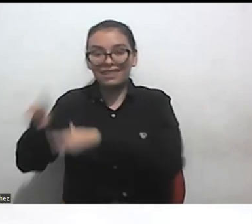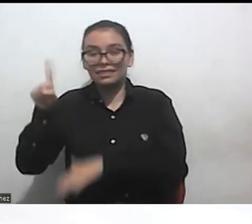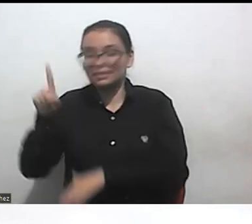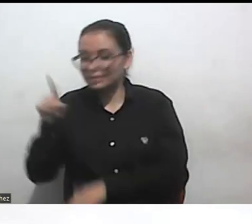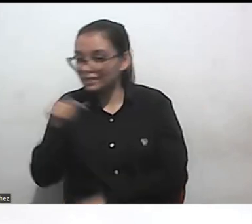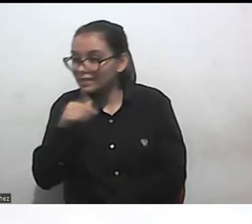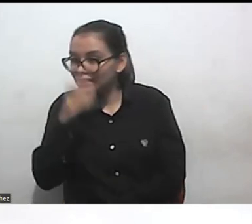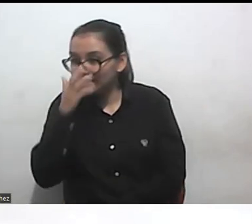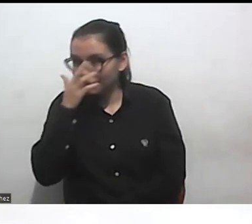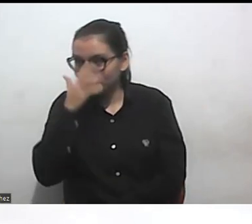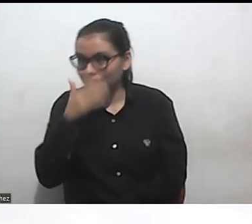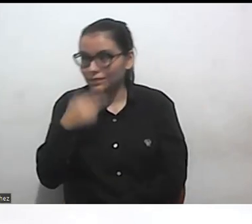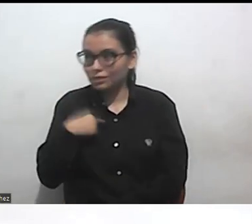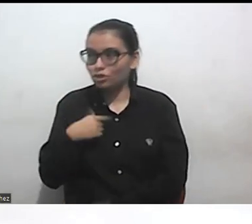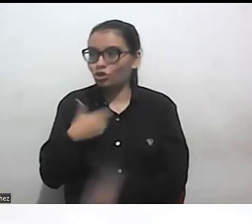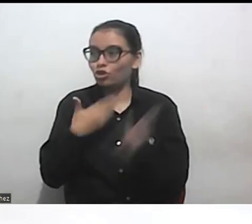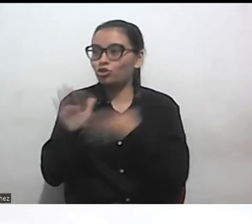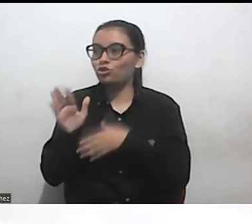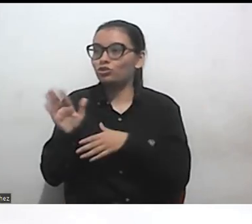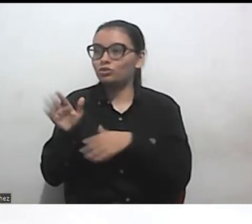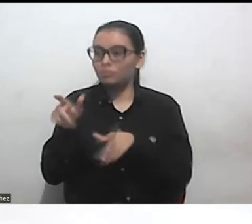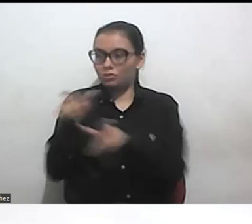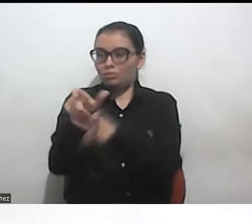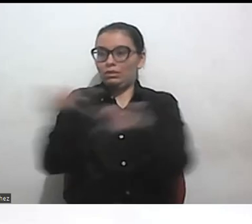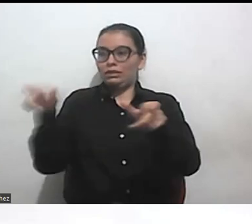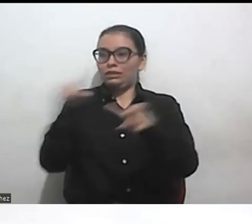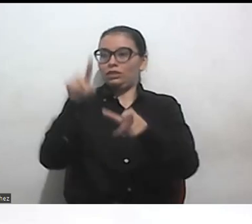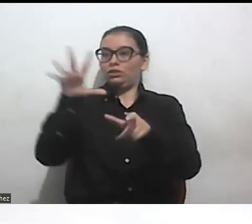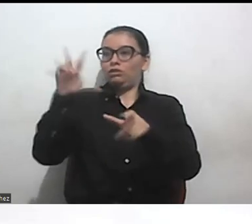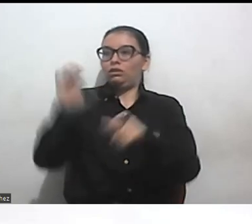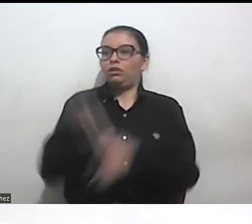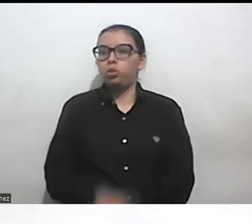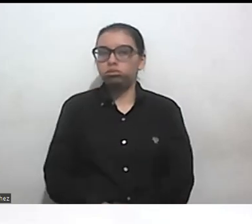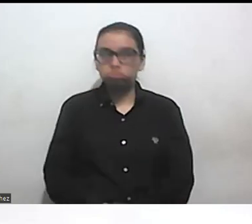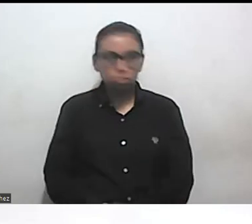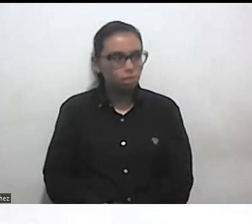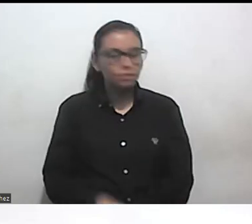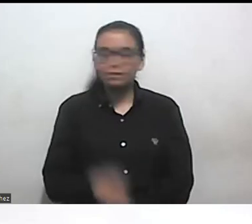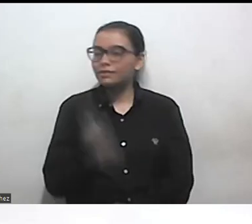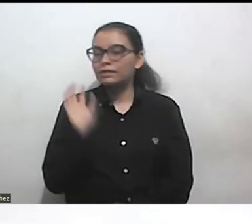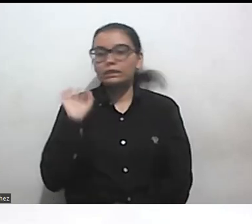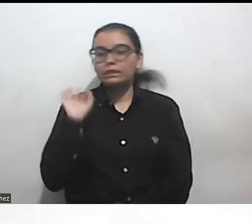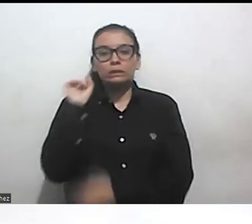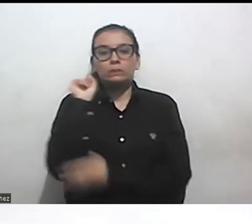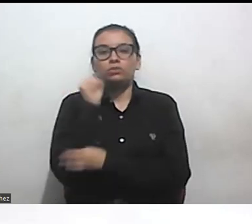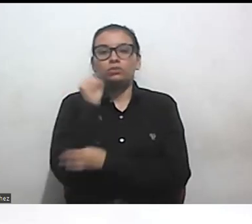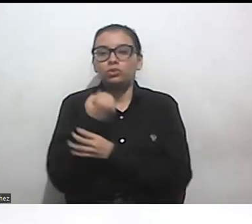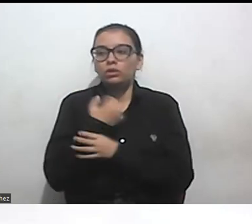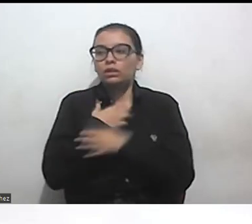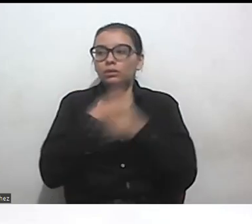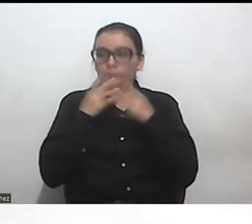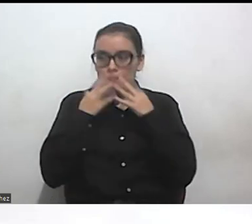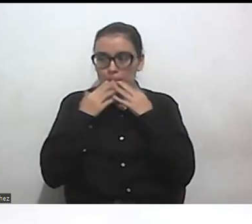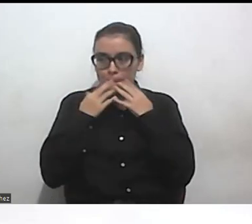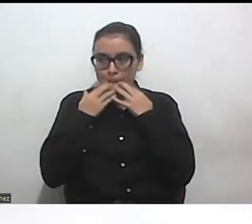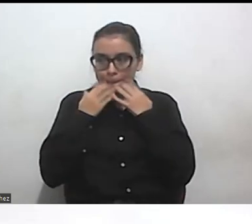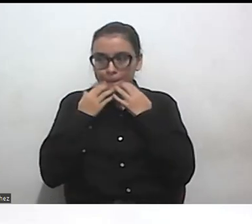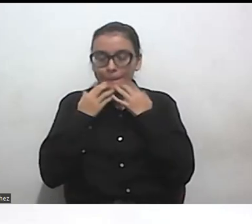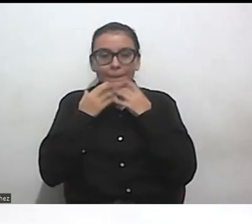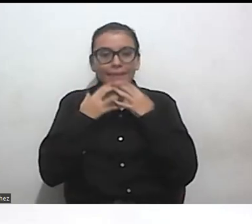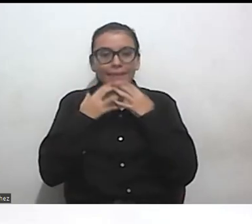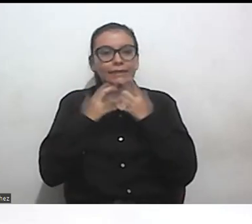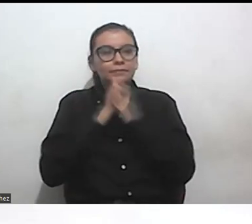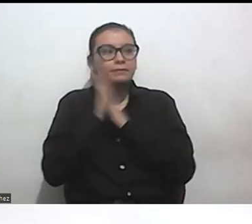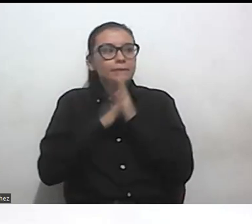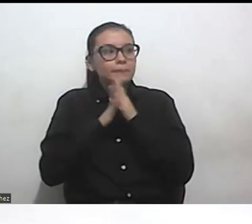curso que lo dictó yo veo más de 50 personas me desplomo empiezo a tener un ataque de ansiedad y qué